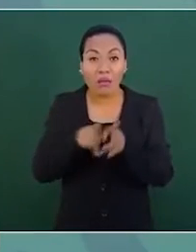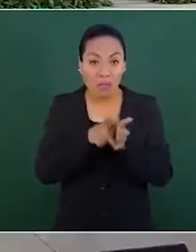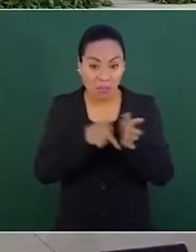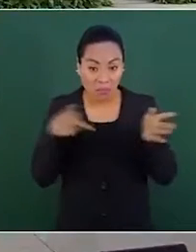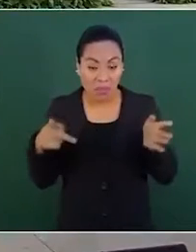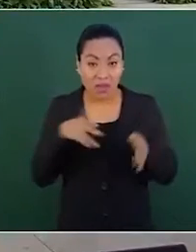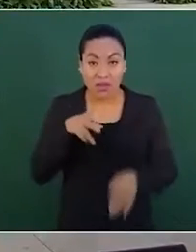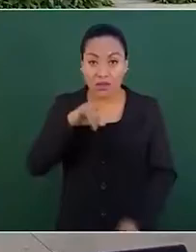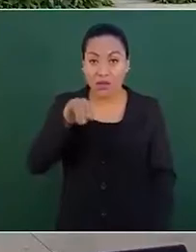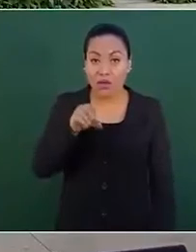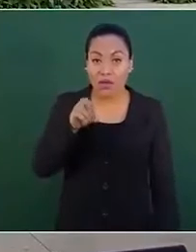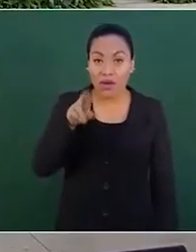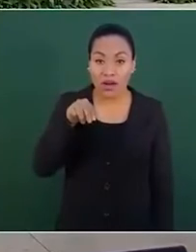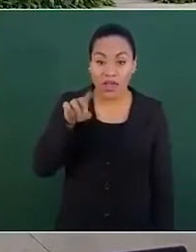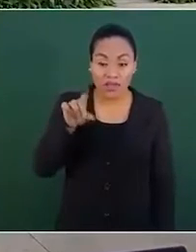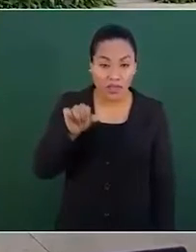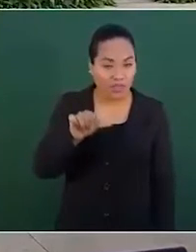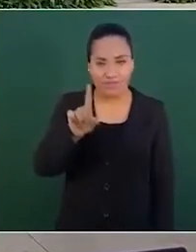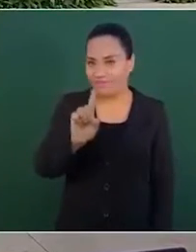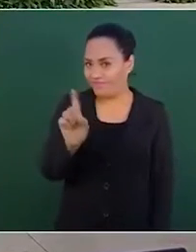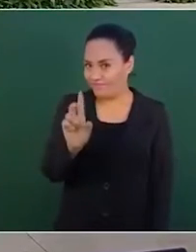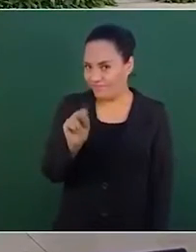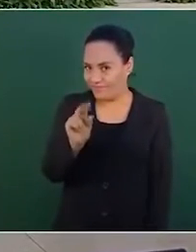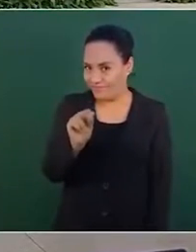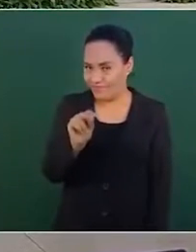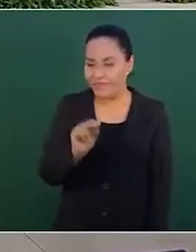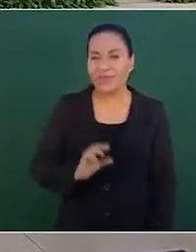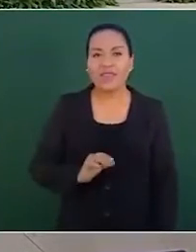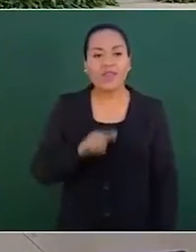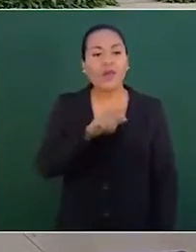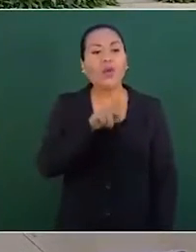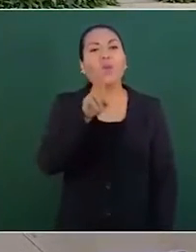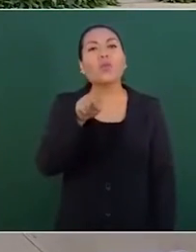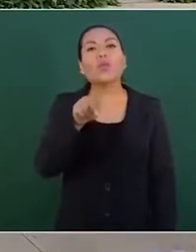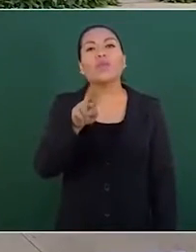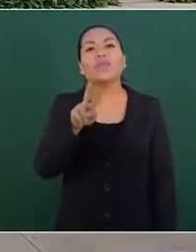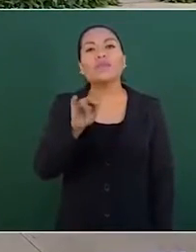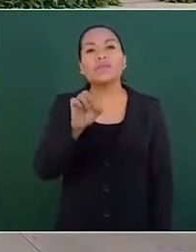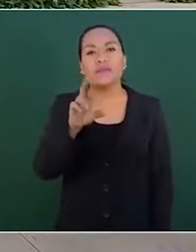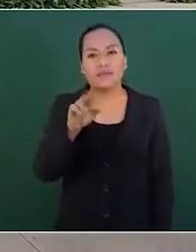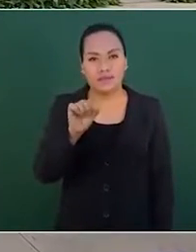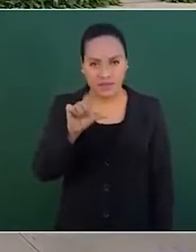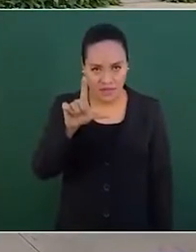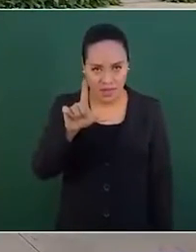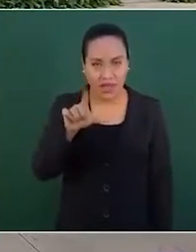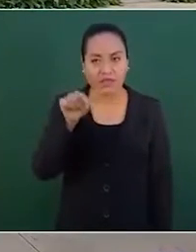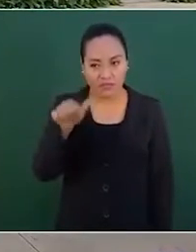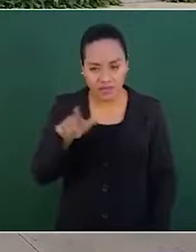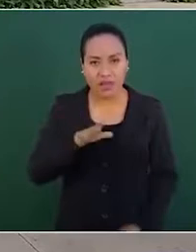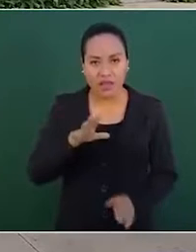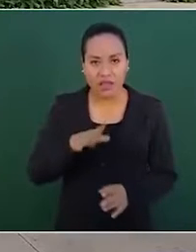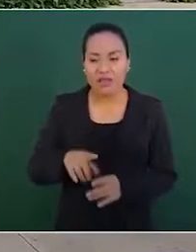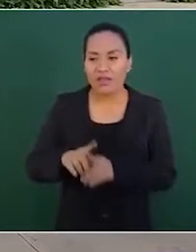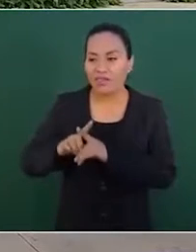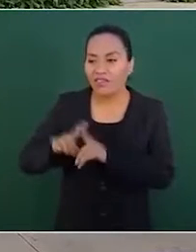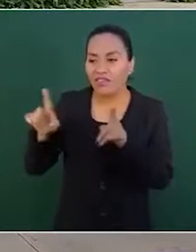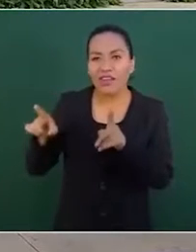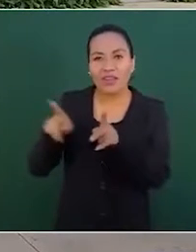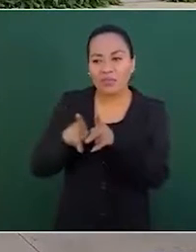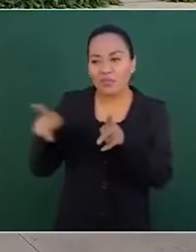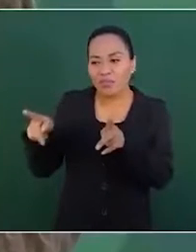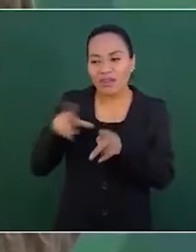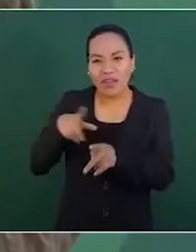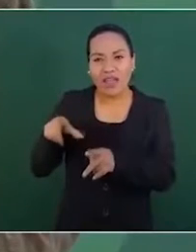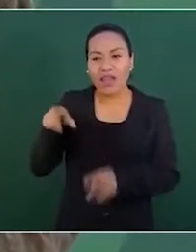estoy hablando de lo del Universal como si fuese una encuesta del Reforma, nada más que ya lo del